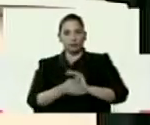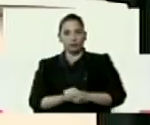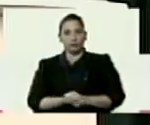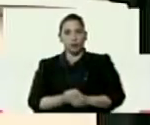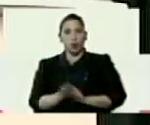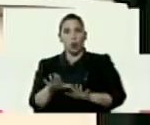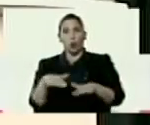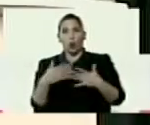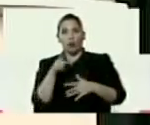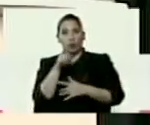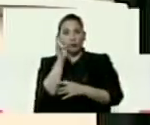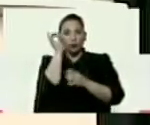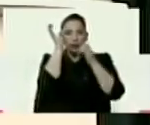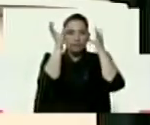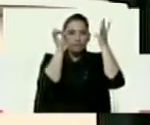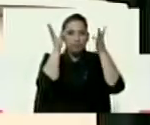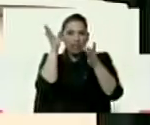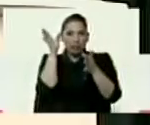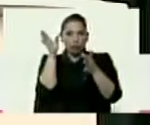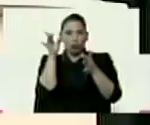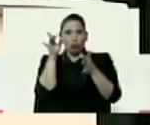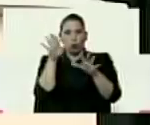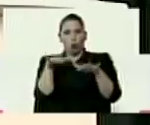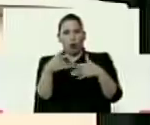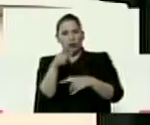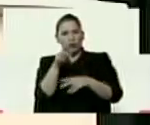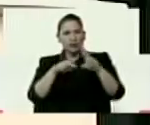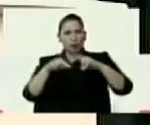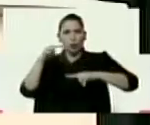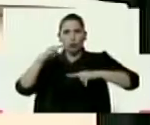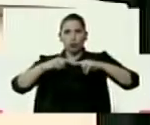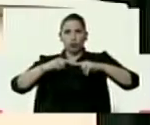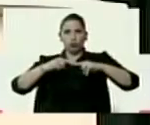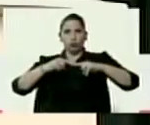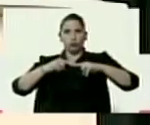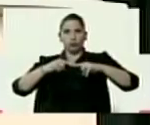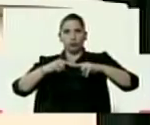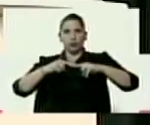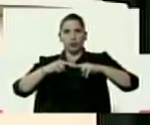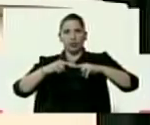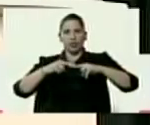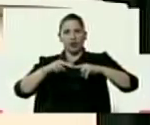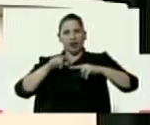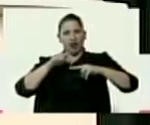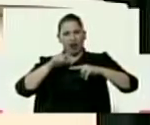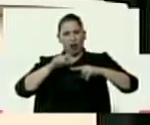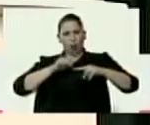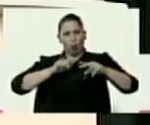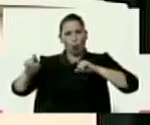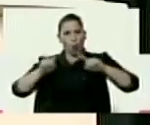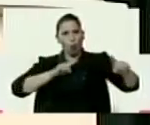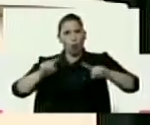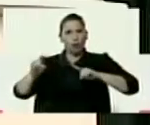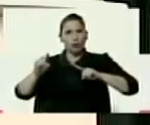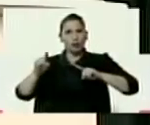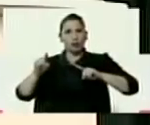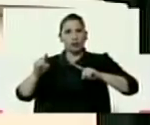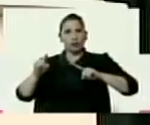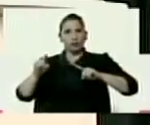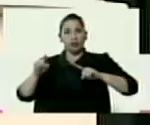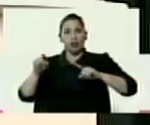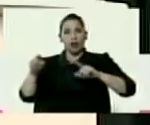esos inventos, cuando esas construcciones provienen de órdenes emanadas de las